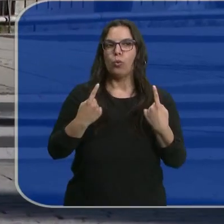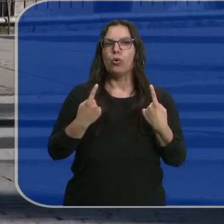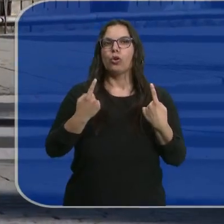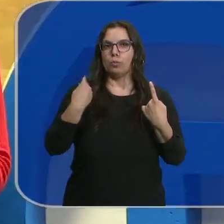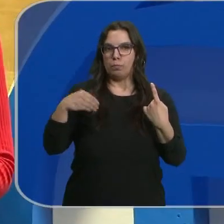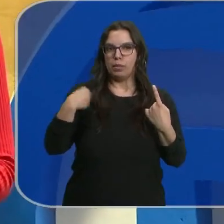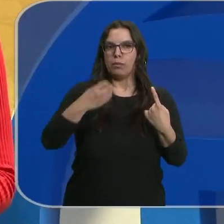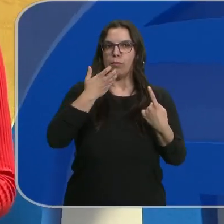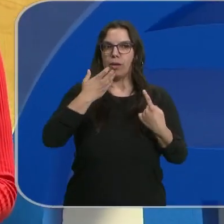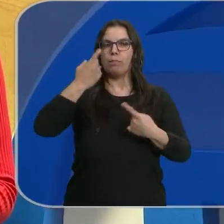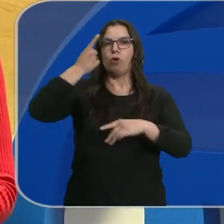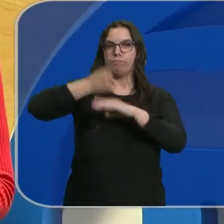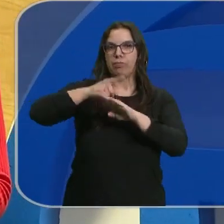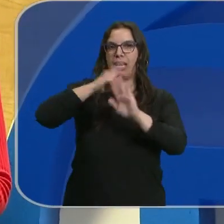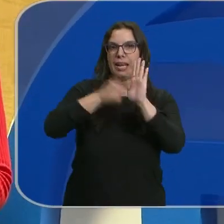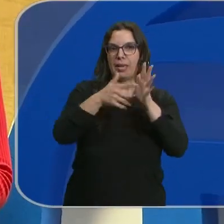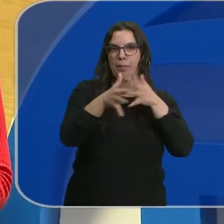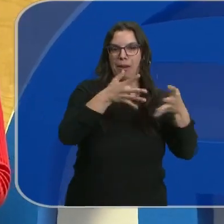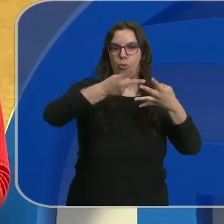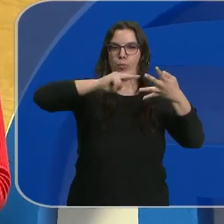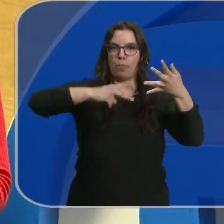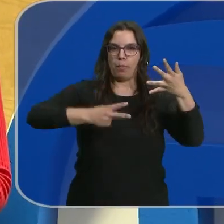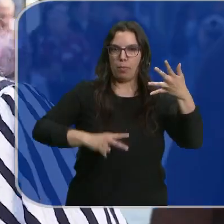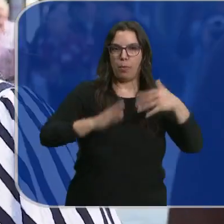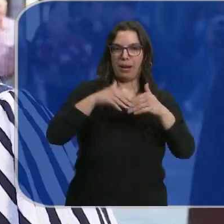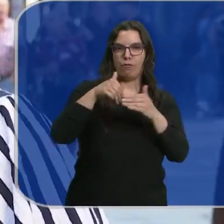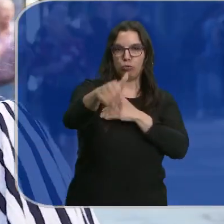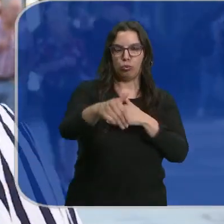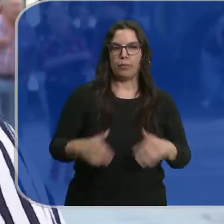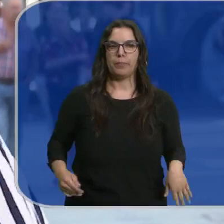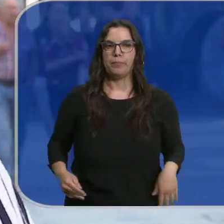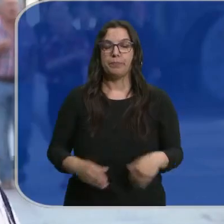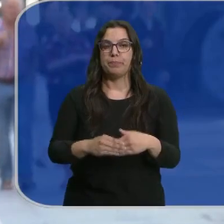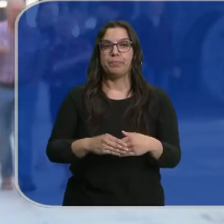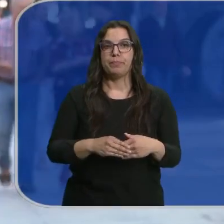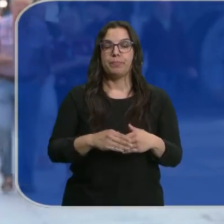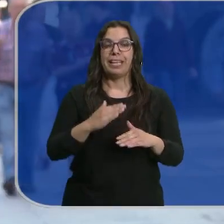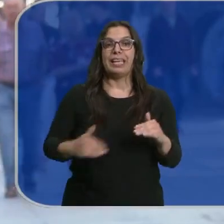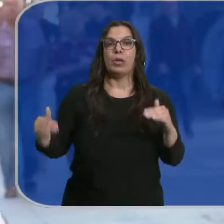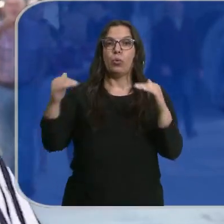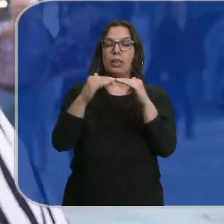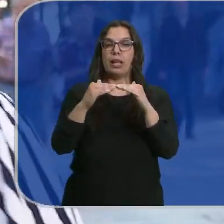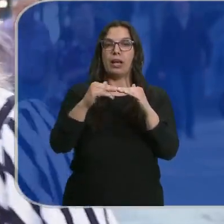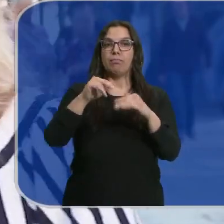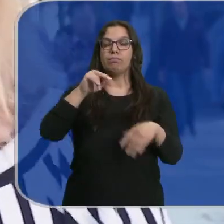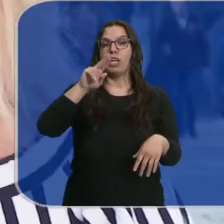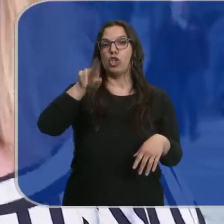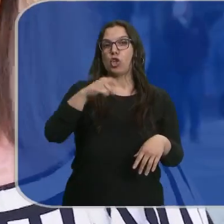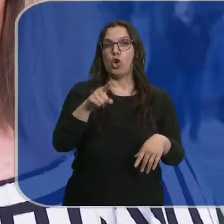cremallera, como establece la ley desde marzo, para futuros procesos electorales. La igualdad no va en conseguir